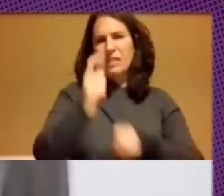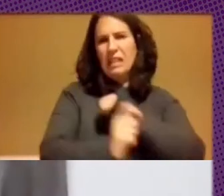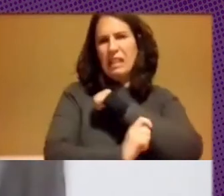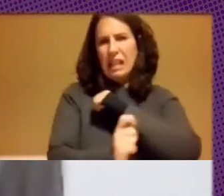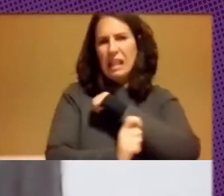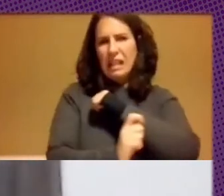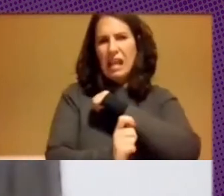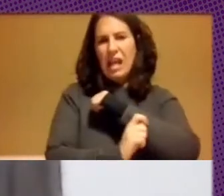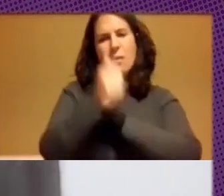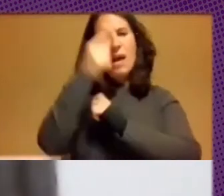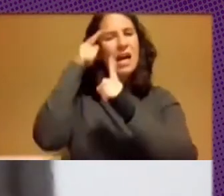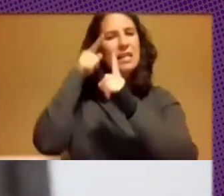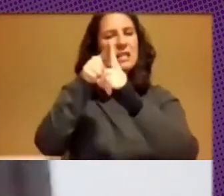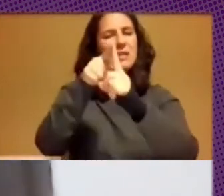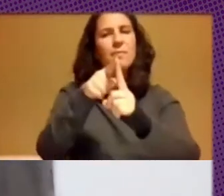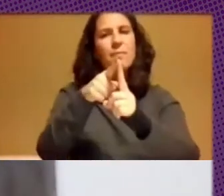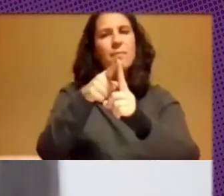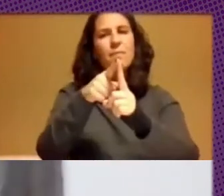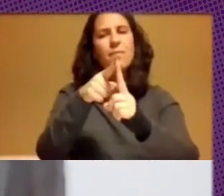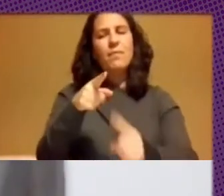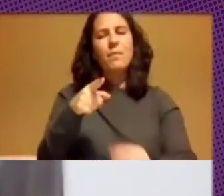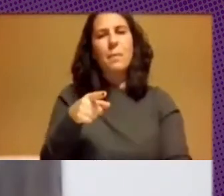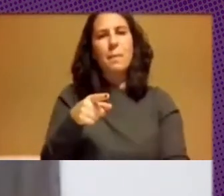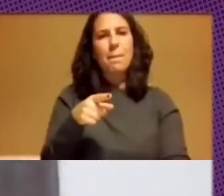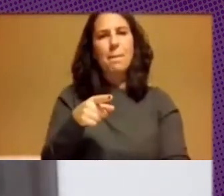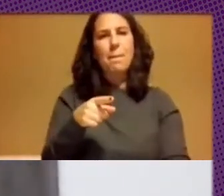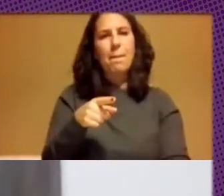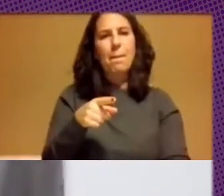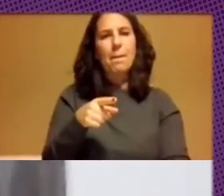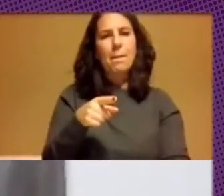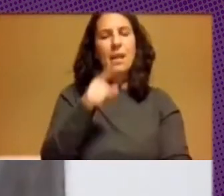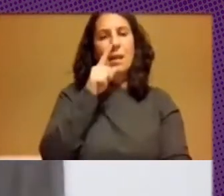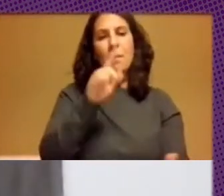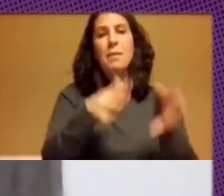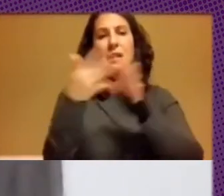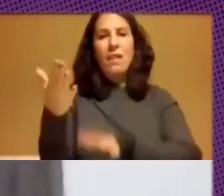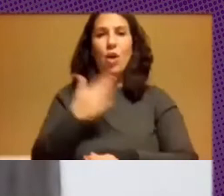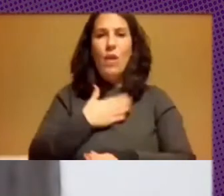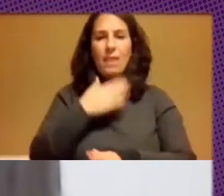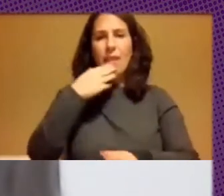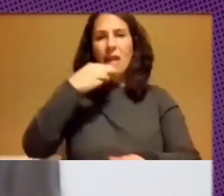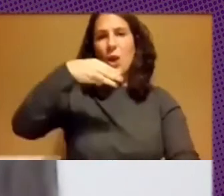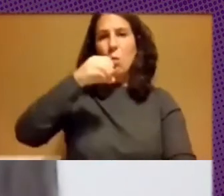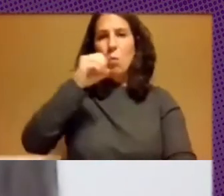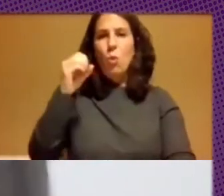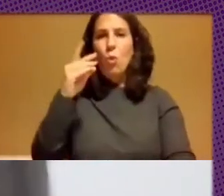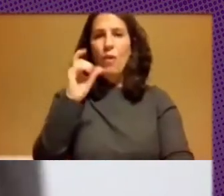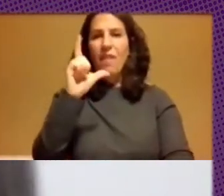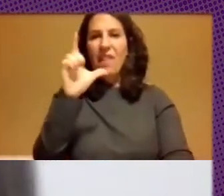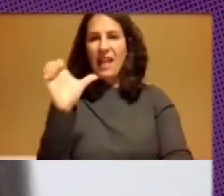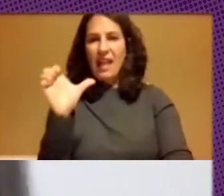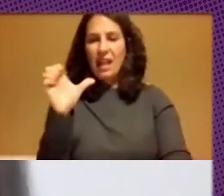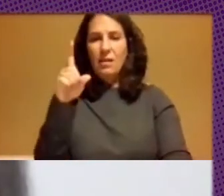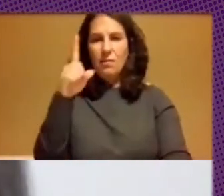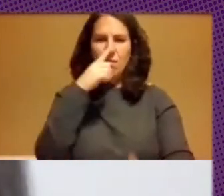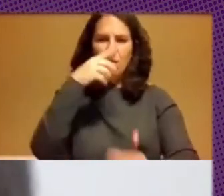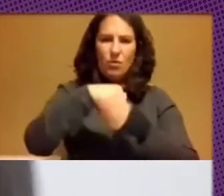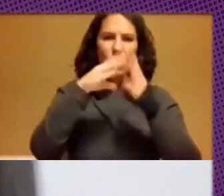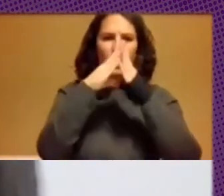orientada a la implementación de Moodle como la plataforma educativa de la universidad.